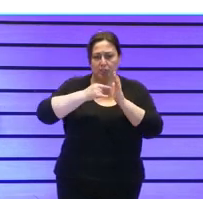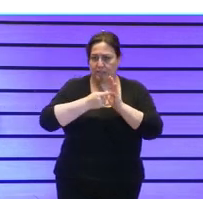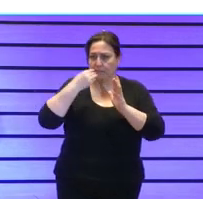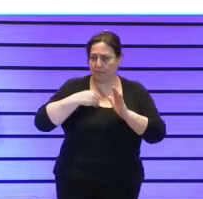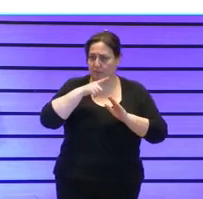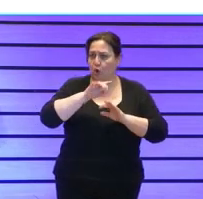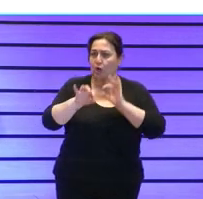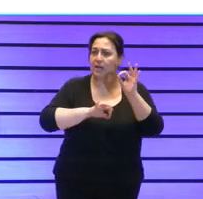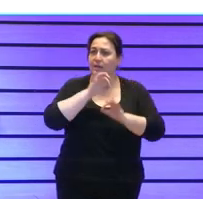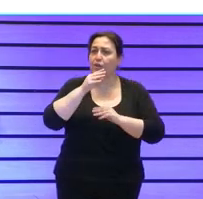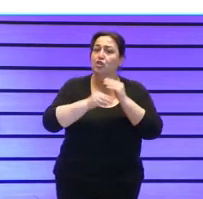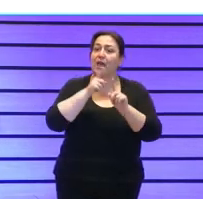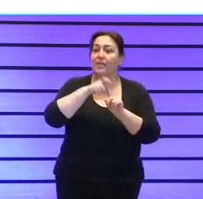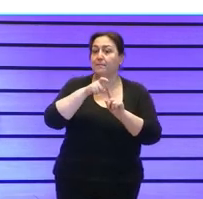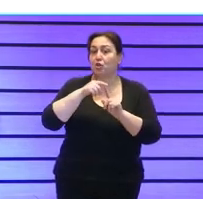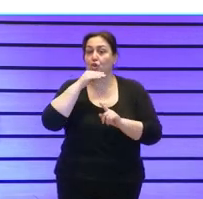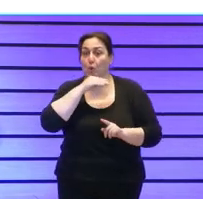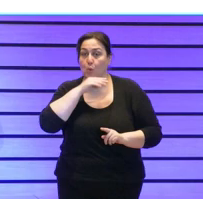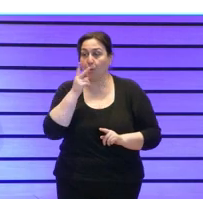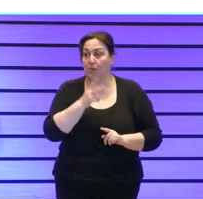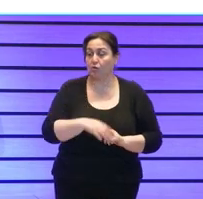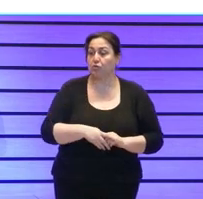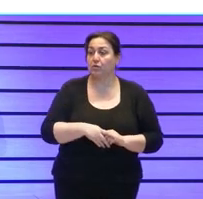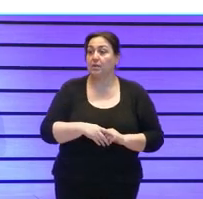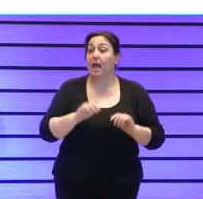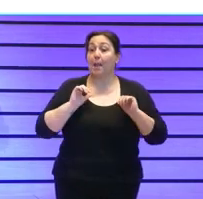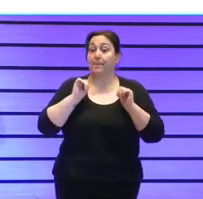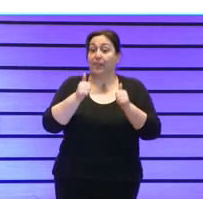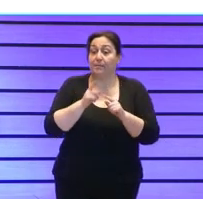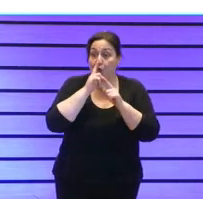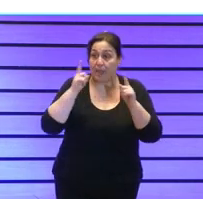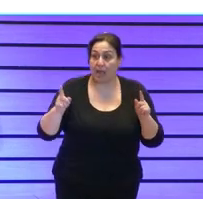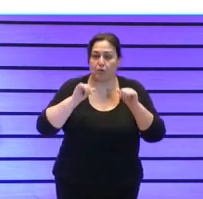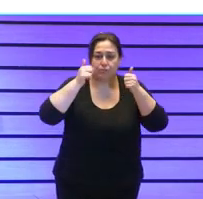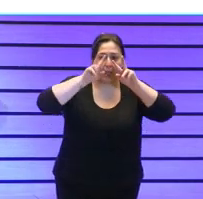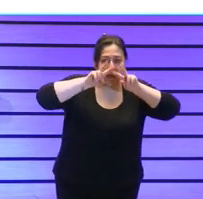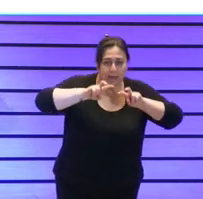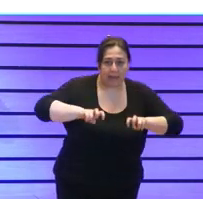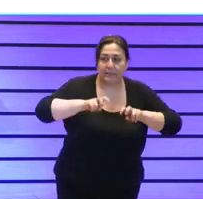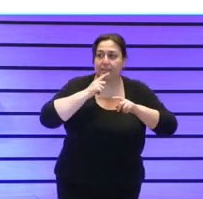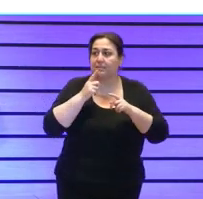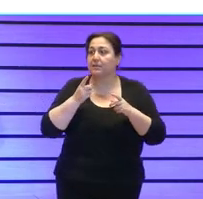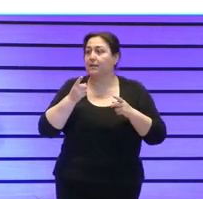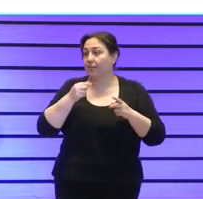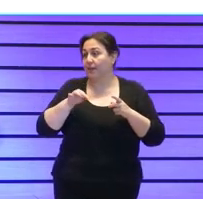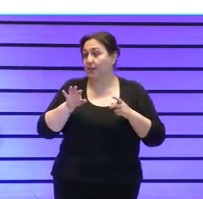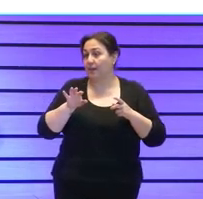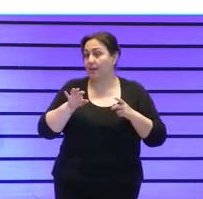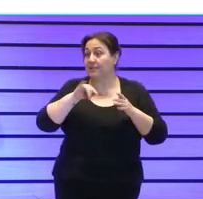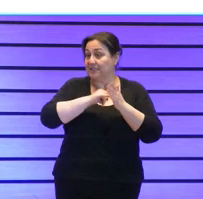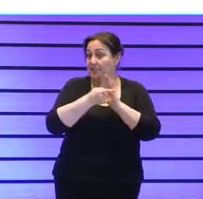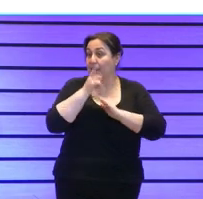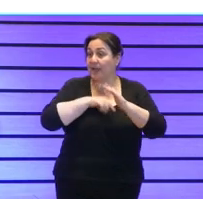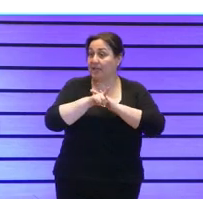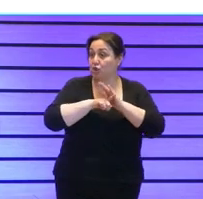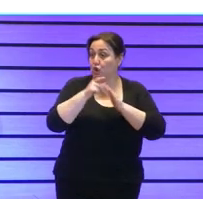en mayo y en octubre y anualmente a principio de año se realiza el análisis de riesgos operacionales del sistema de